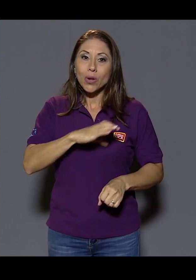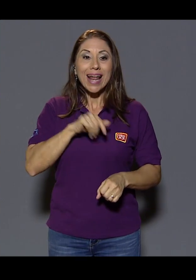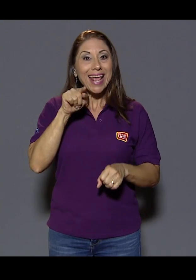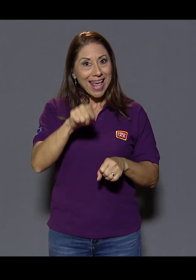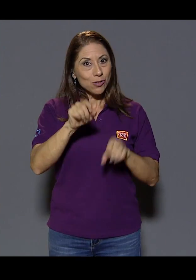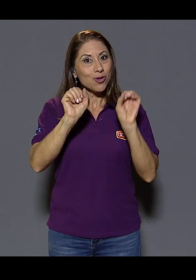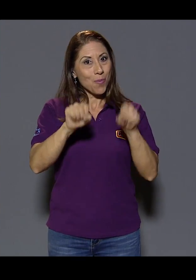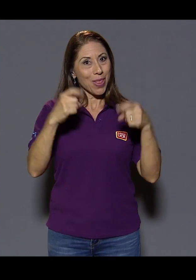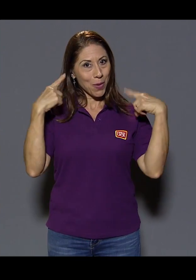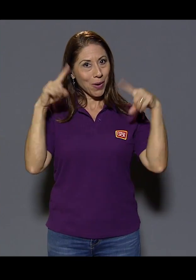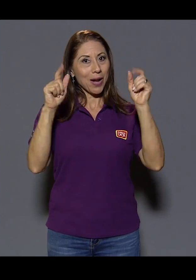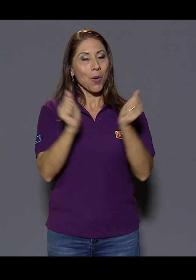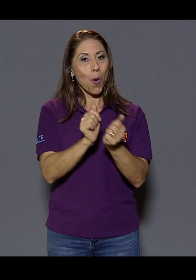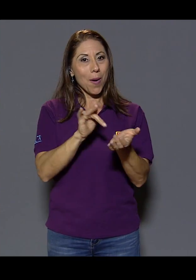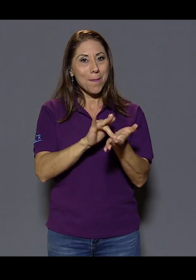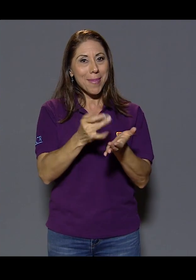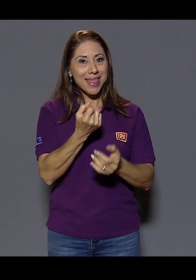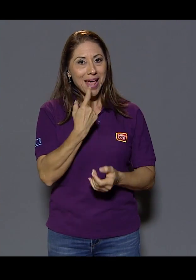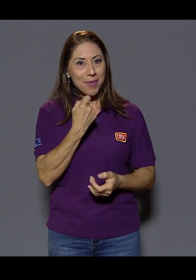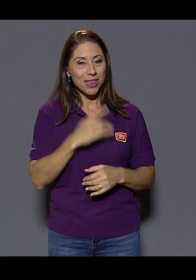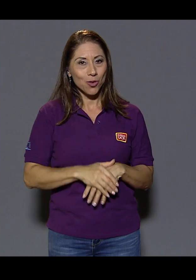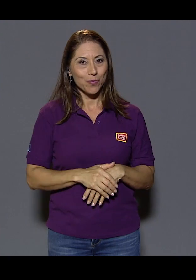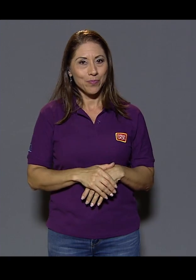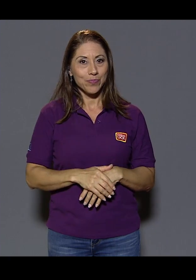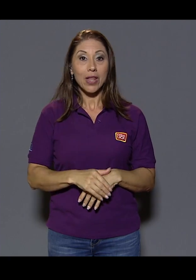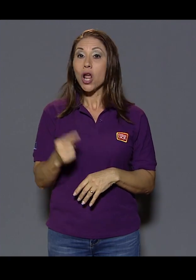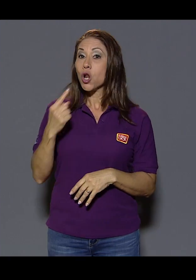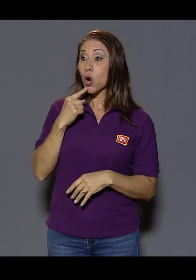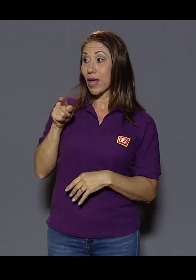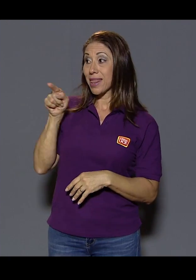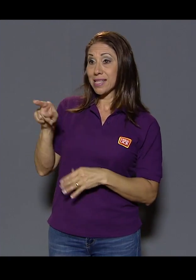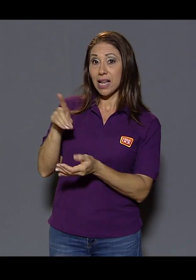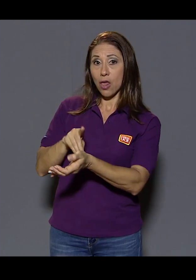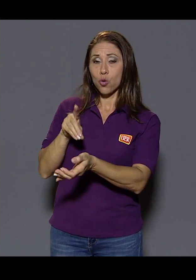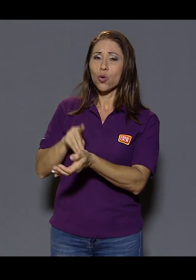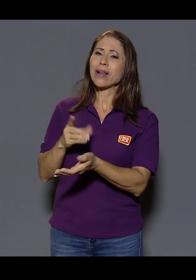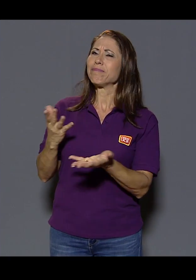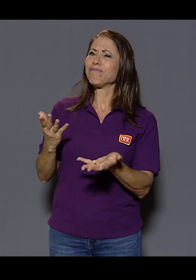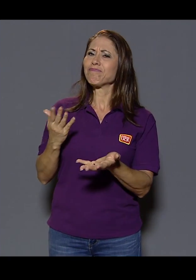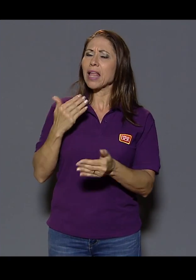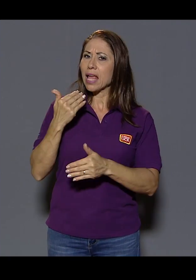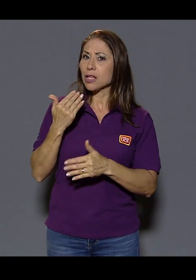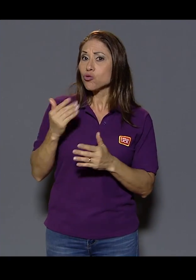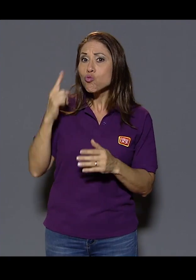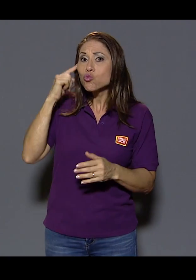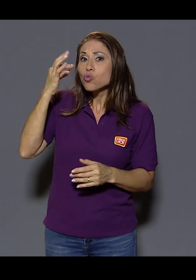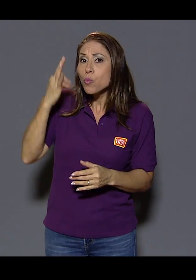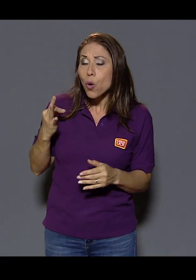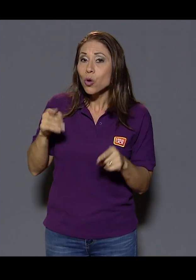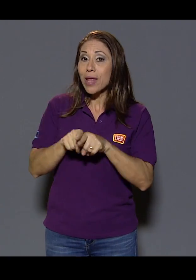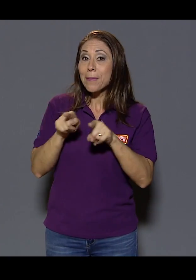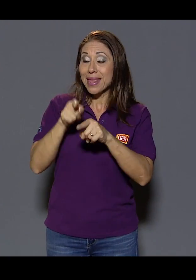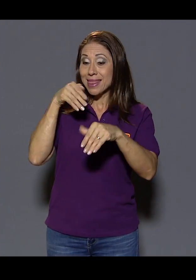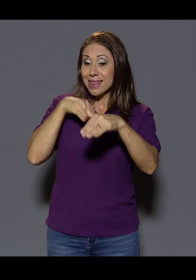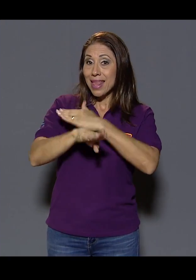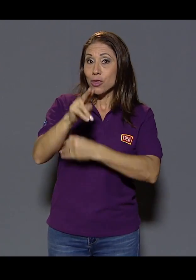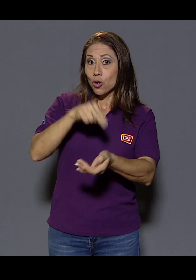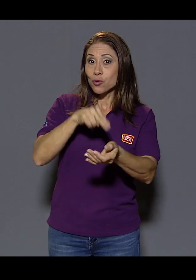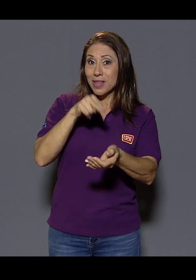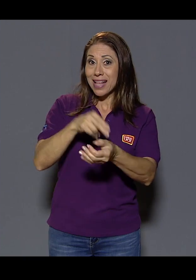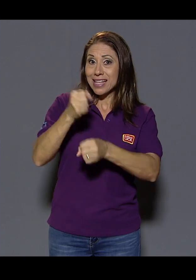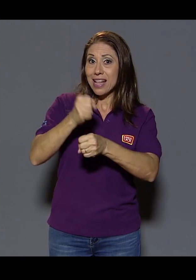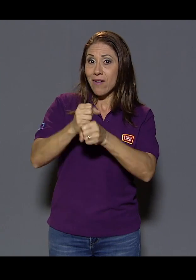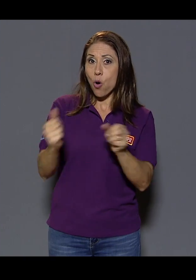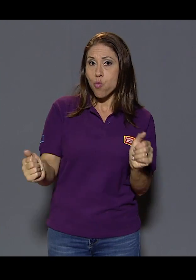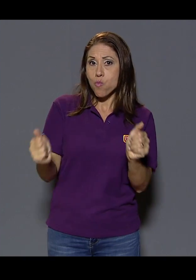como tal. Eso lo permite el medicamento. doctora Montoya, que menciona la doctora Uribe, ¿cómo fue el proceso? Supongo que también se trabajó en